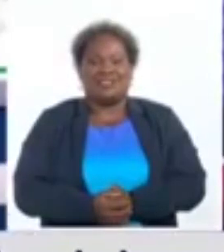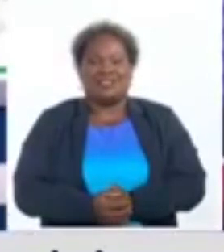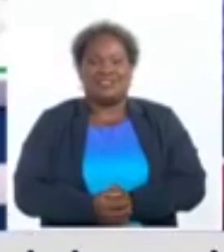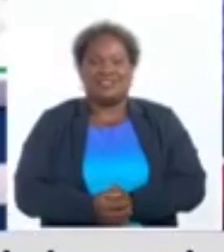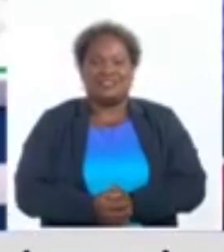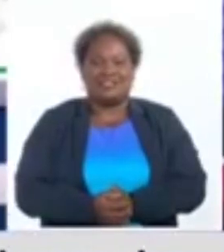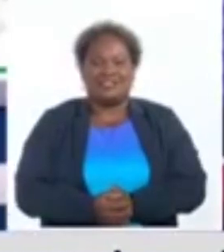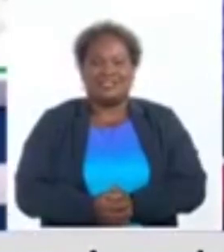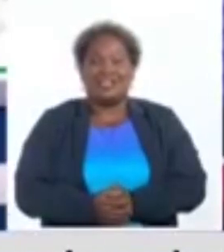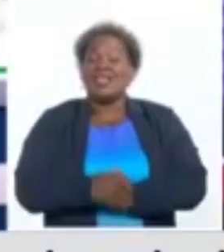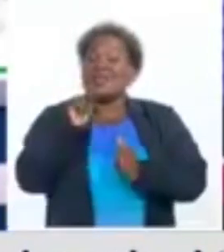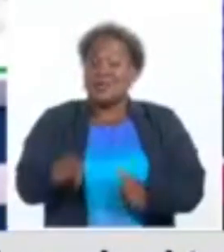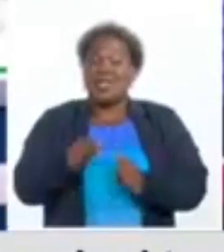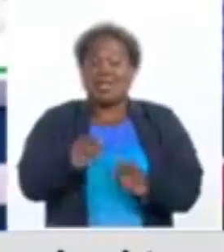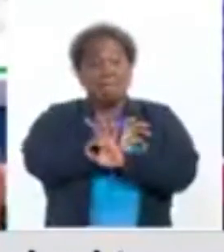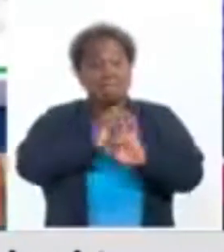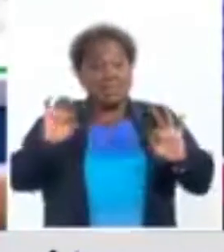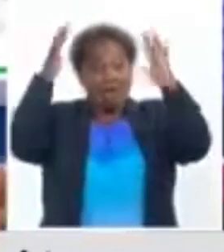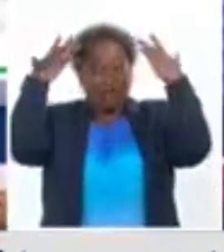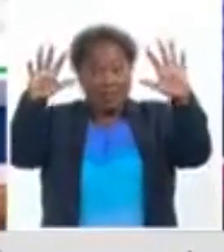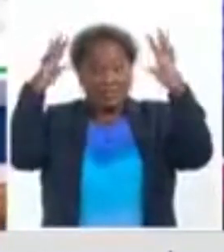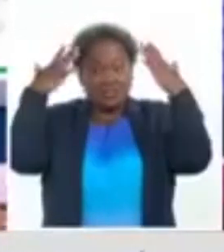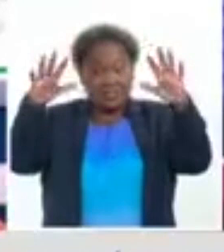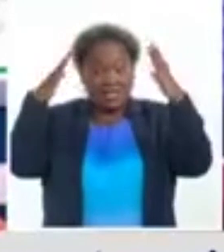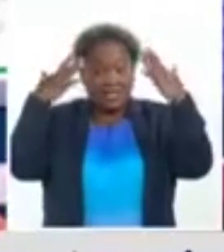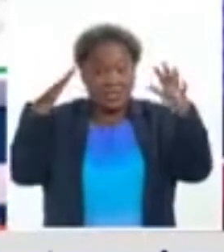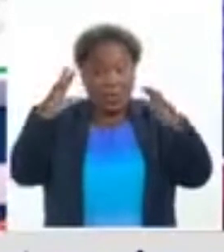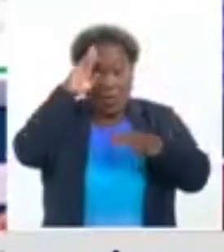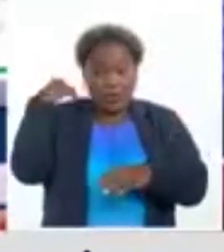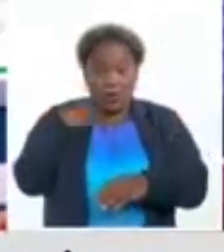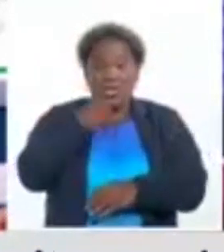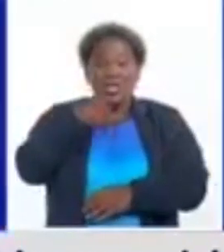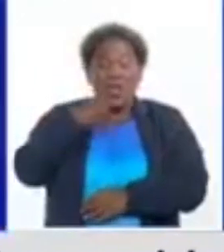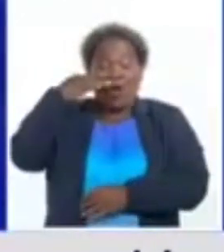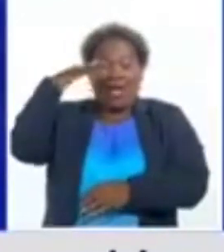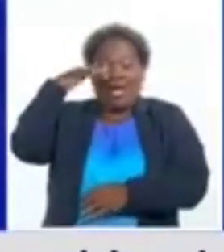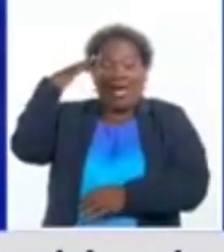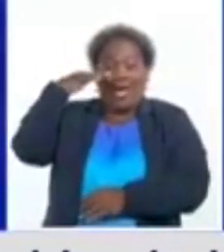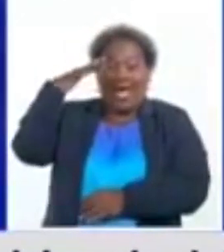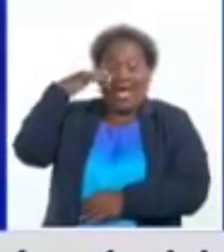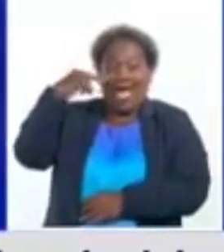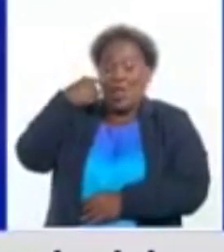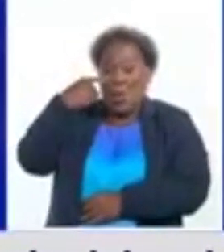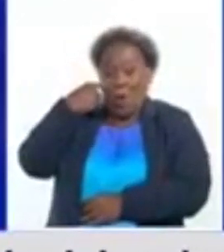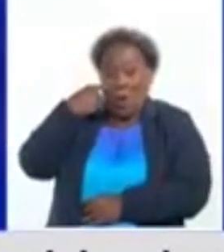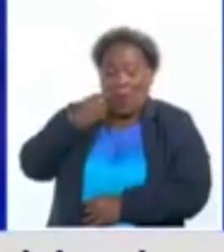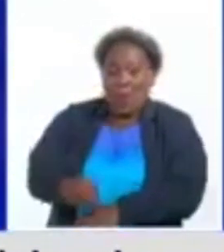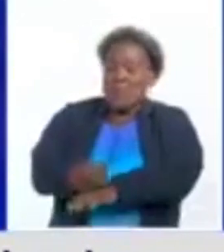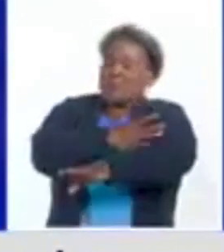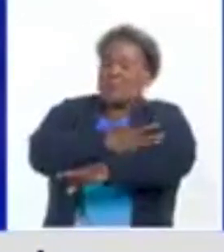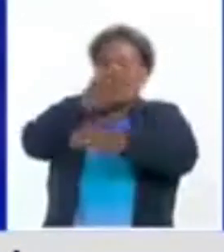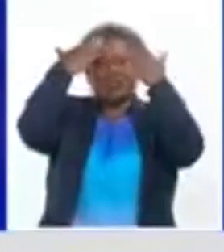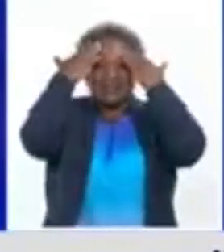Y con esta especial felicitación, doctor. Y unas lágrimas en los ojos. Así es, lo veo emocionado. Agradecemos